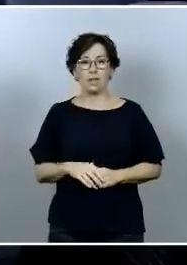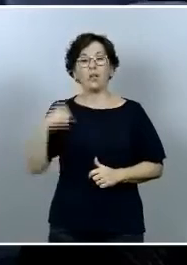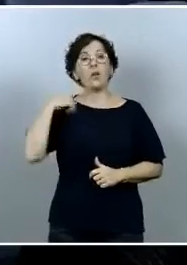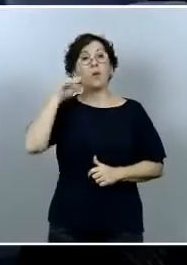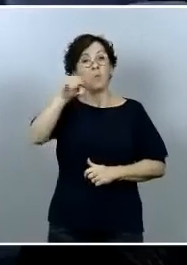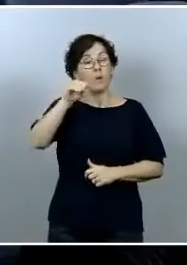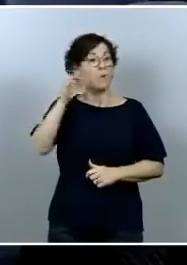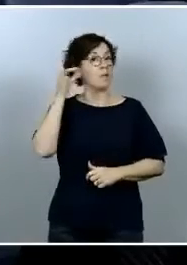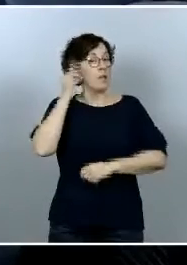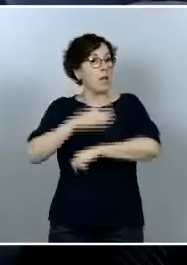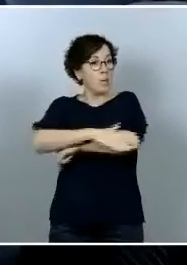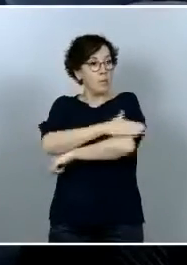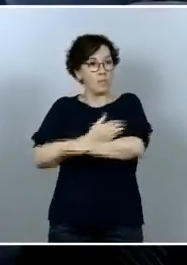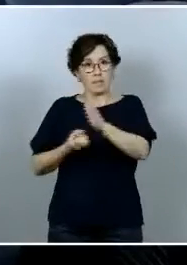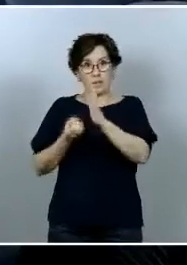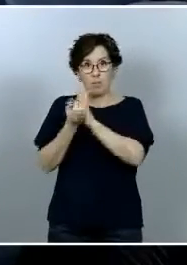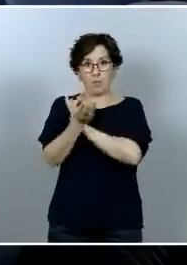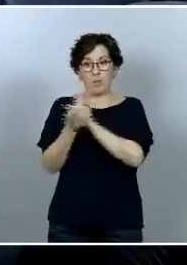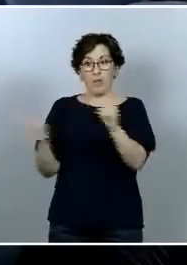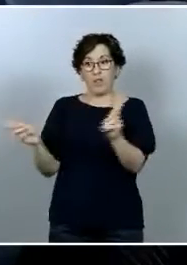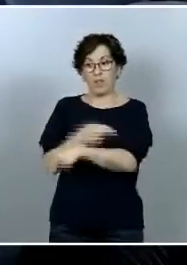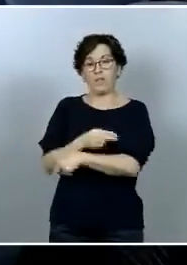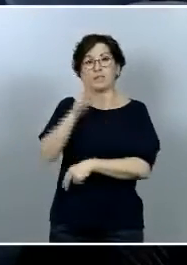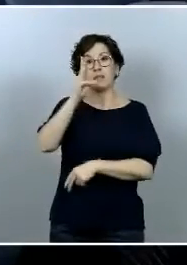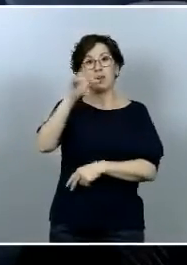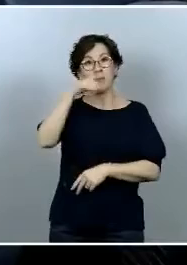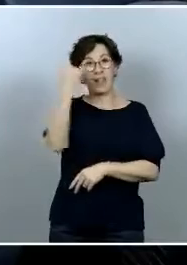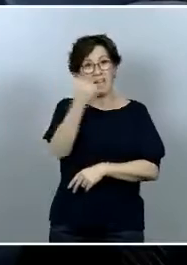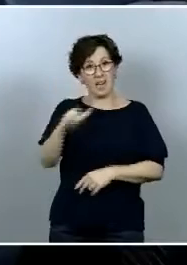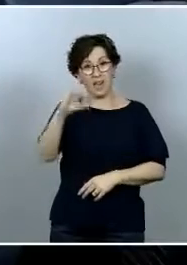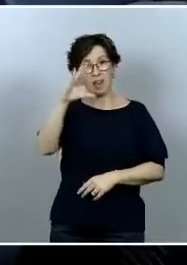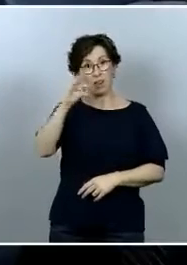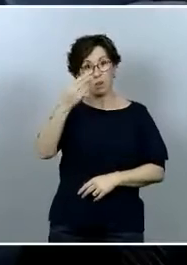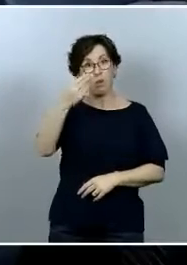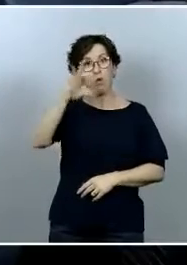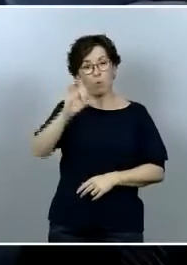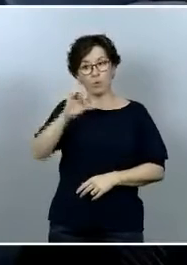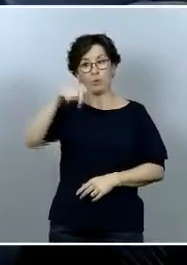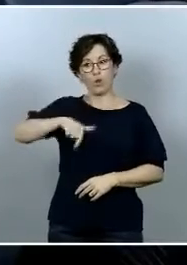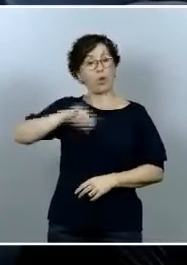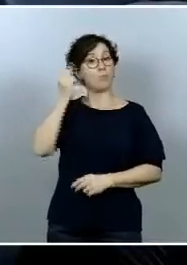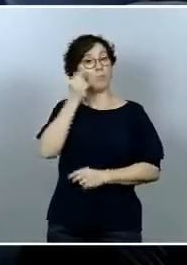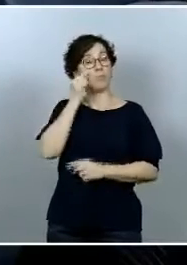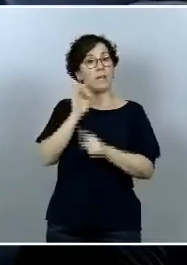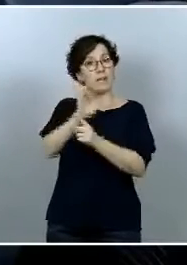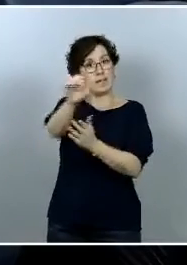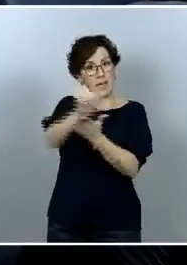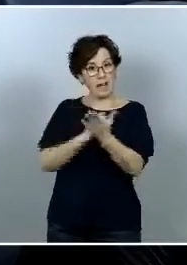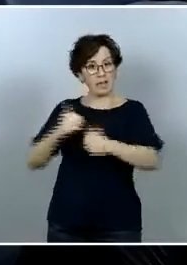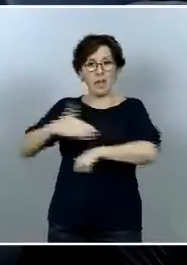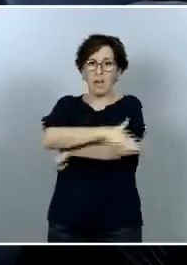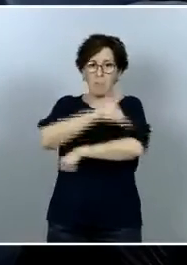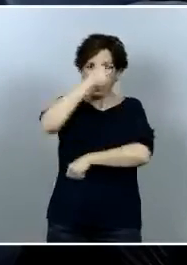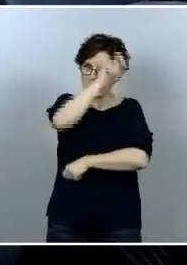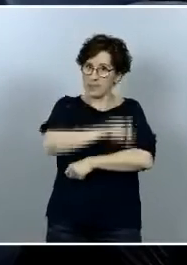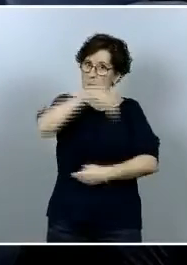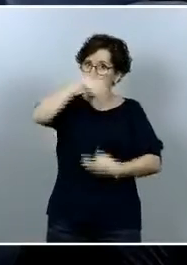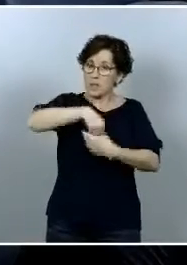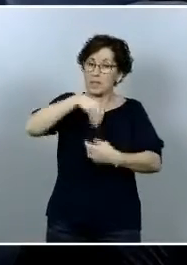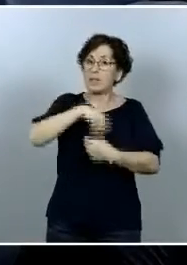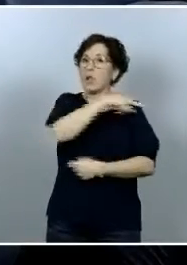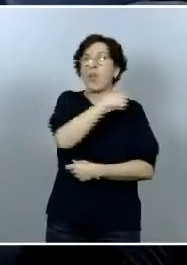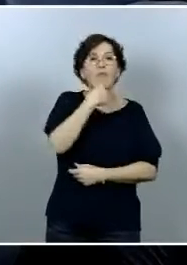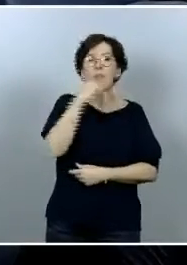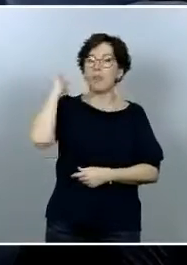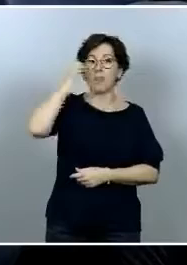sobre el SCS de Pérez de los Cobos y la carta que hemos conocido hoy el ministro Marlaska siempre dijo que se le destituyó por una